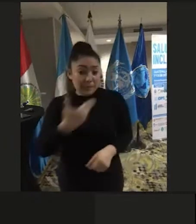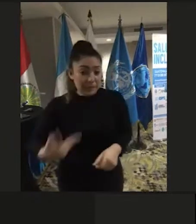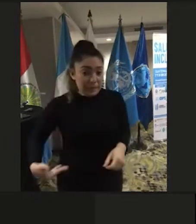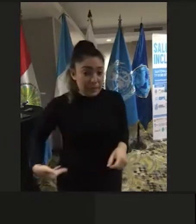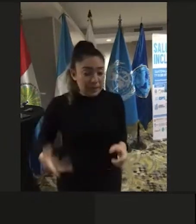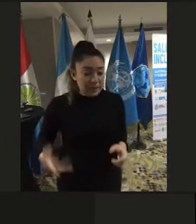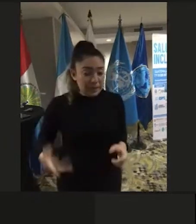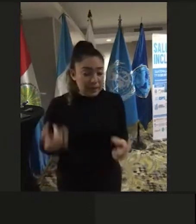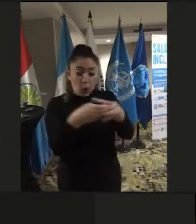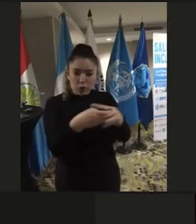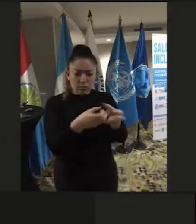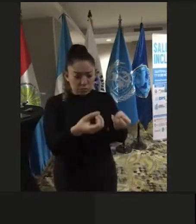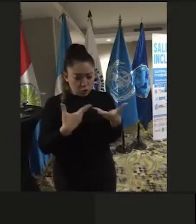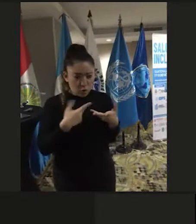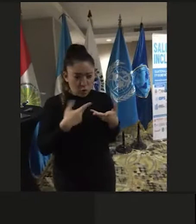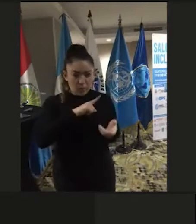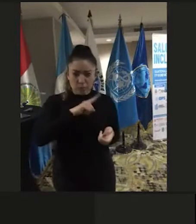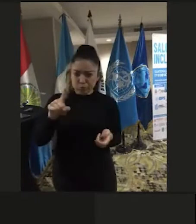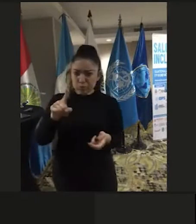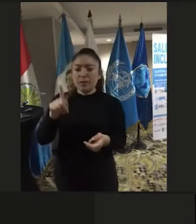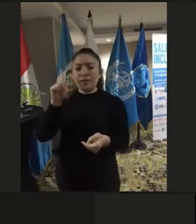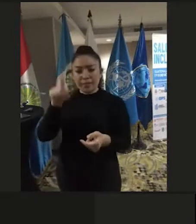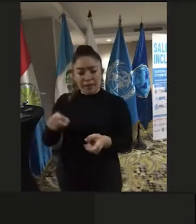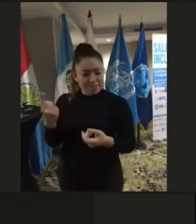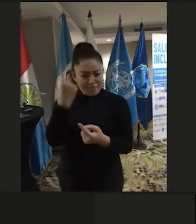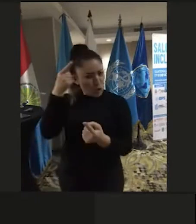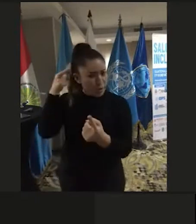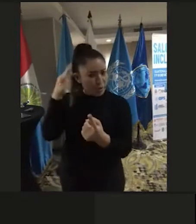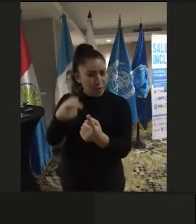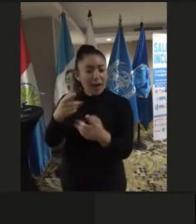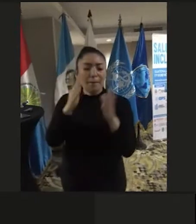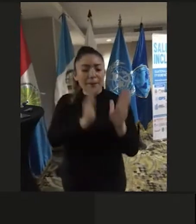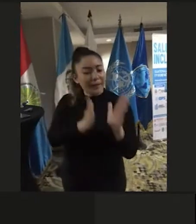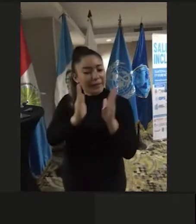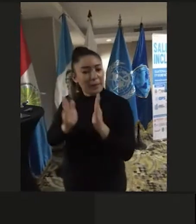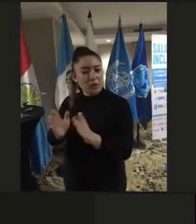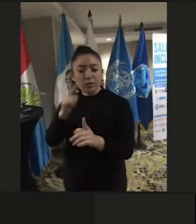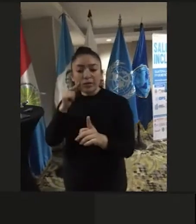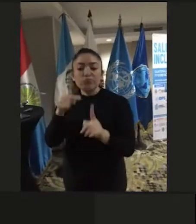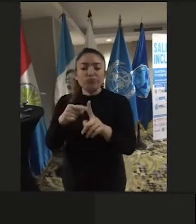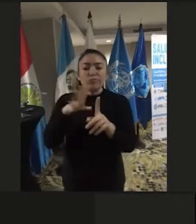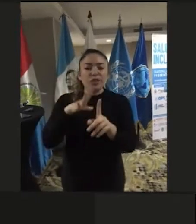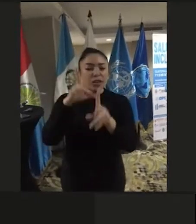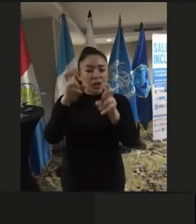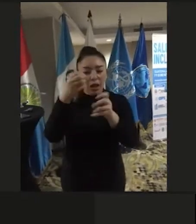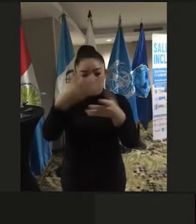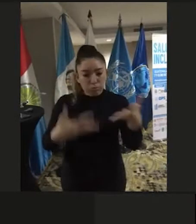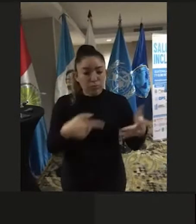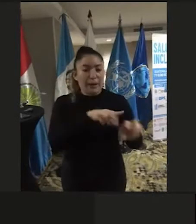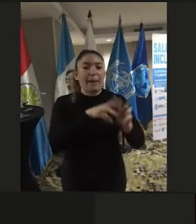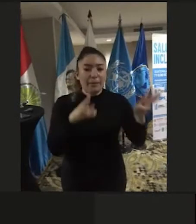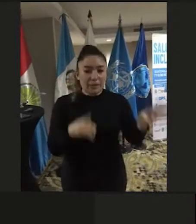Comisión les dio la instrucción de darle prioridad a los planteamientos que deriven de esta mesa.